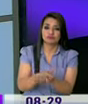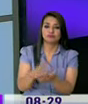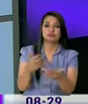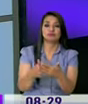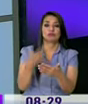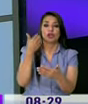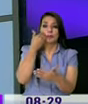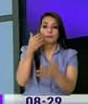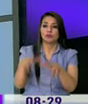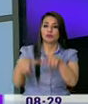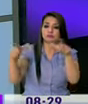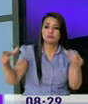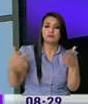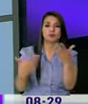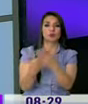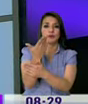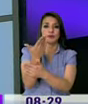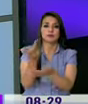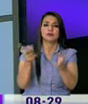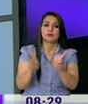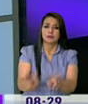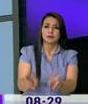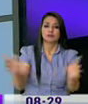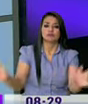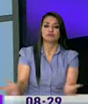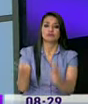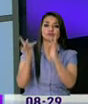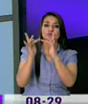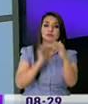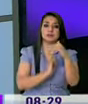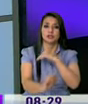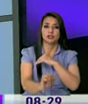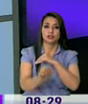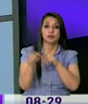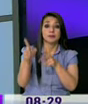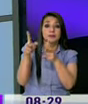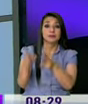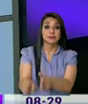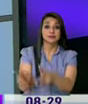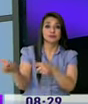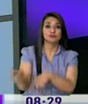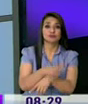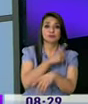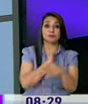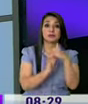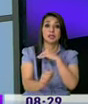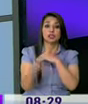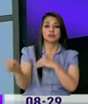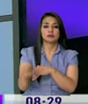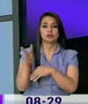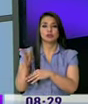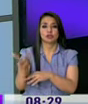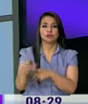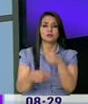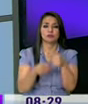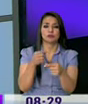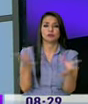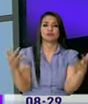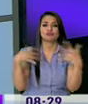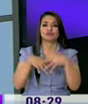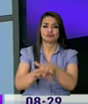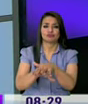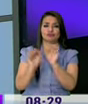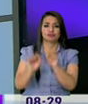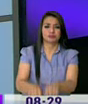modernidad y sobre todo van a tener la comodidad de saber que ahí mismo también pasará el metro. sea que ya poco a poco se va integrando